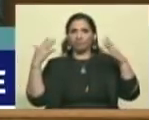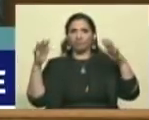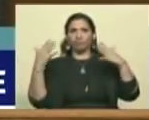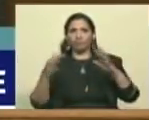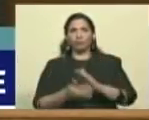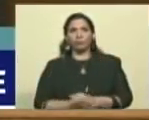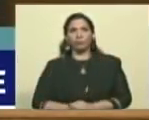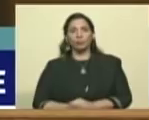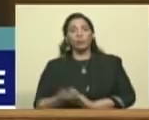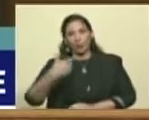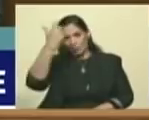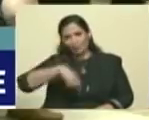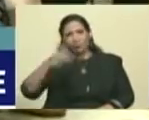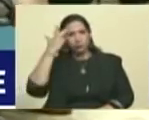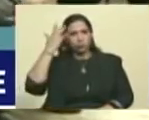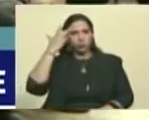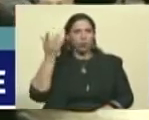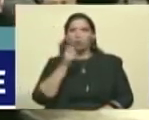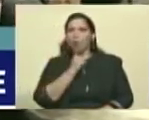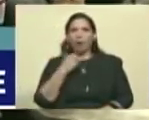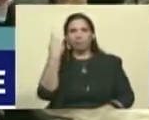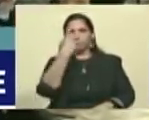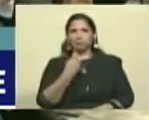Estoy convencido de eso, no tengo ninguna duda.